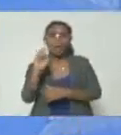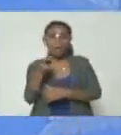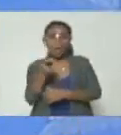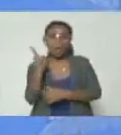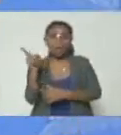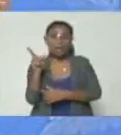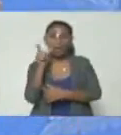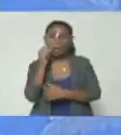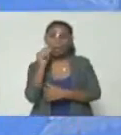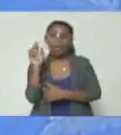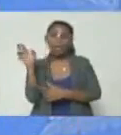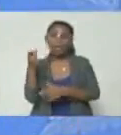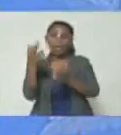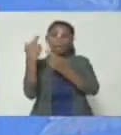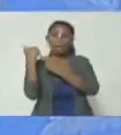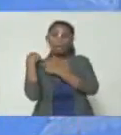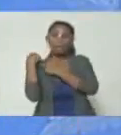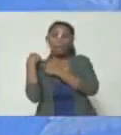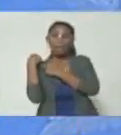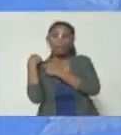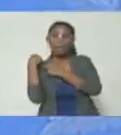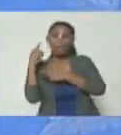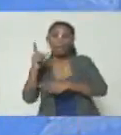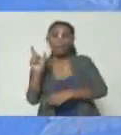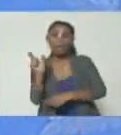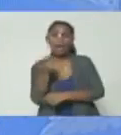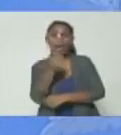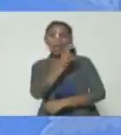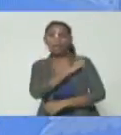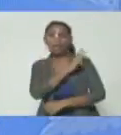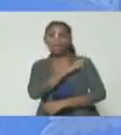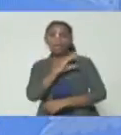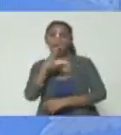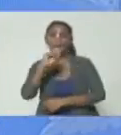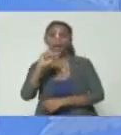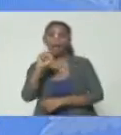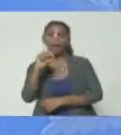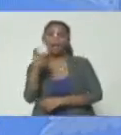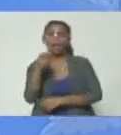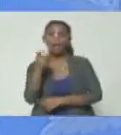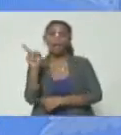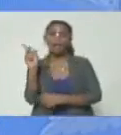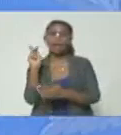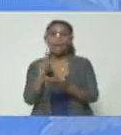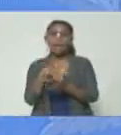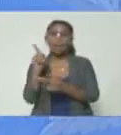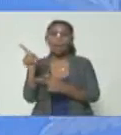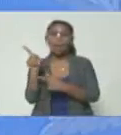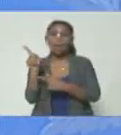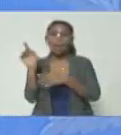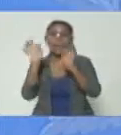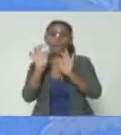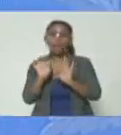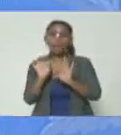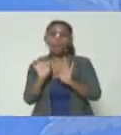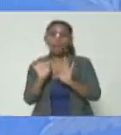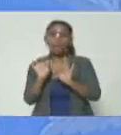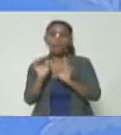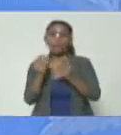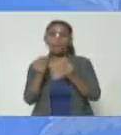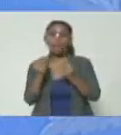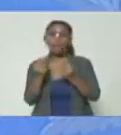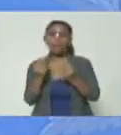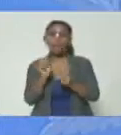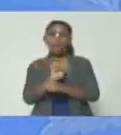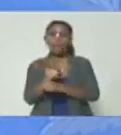era el el gerente de la ONG pues la plata llega por vía de criptomonedas o por vía de